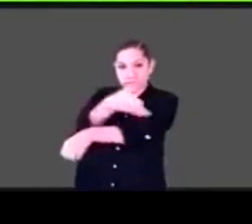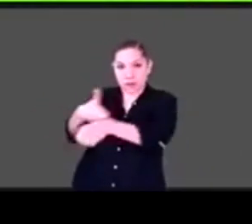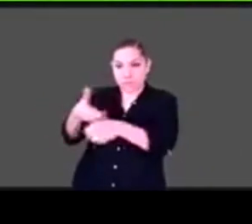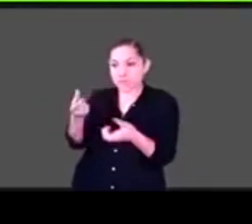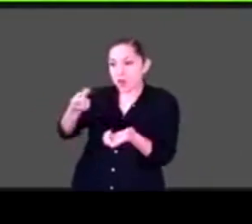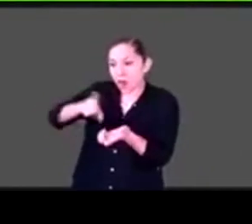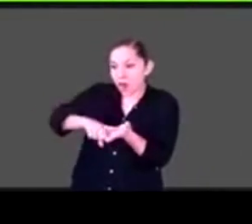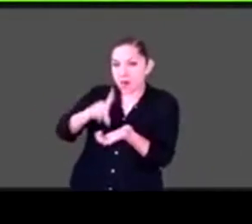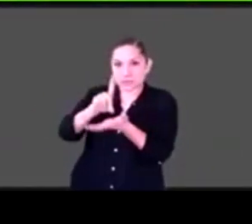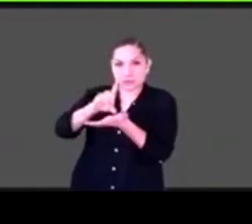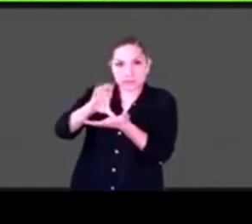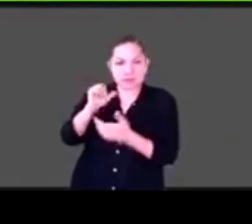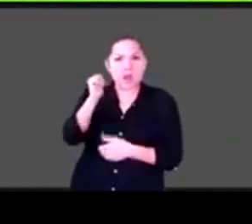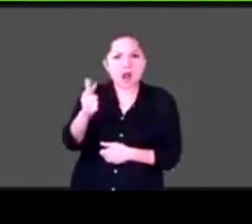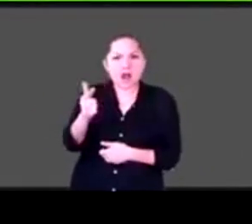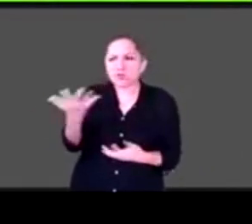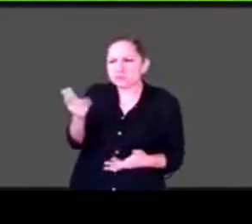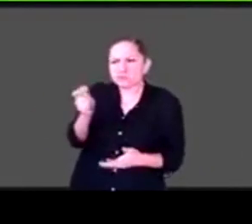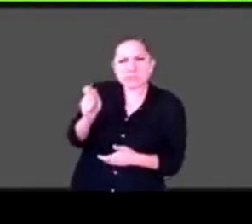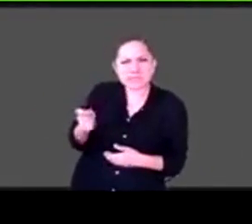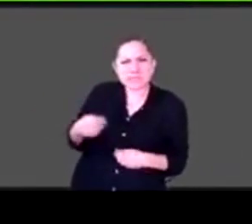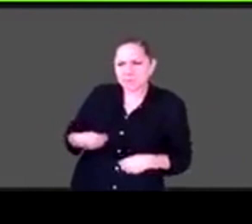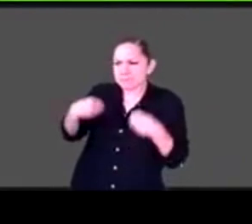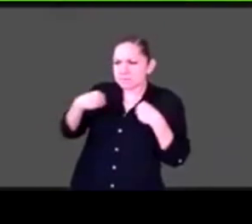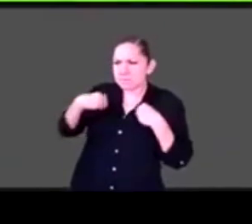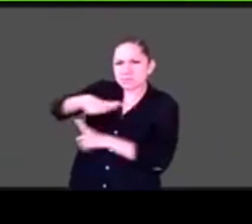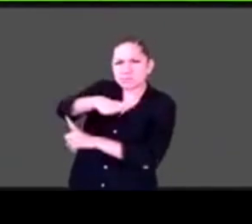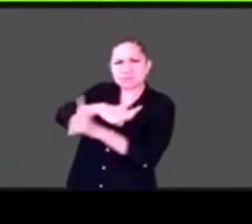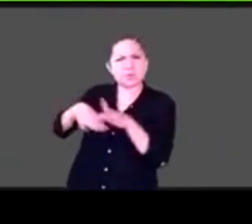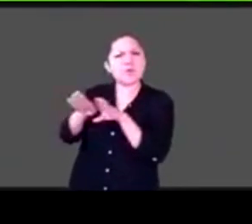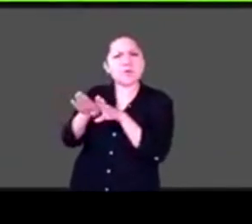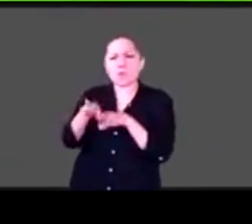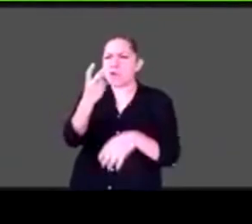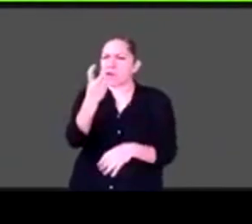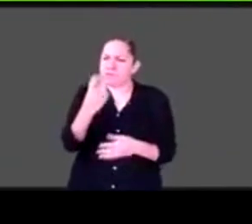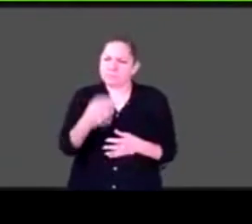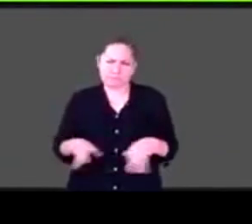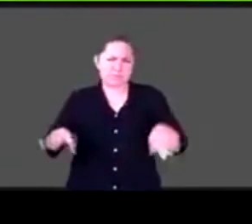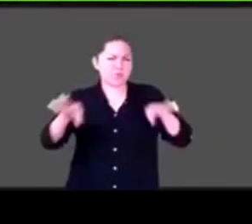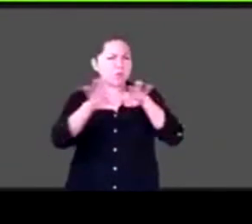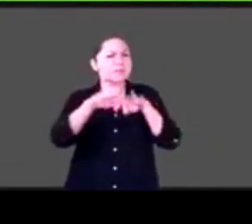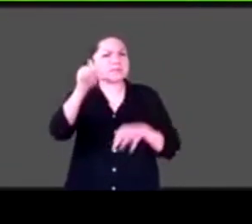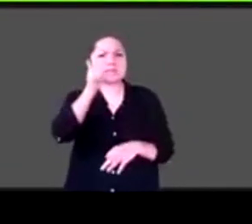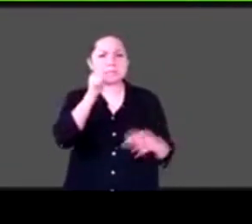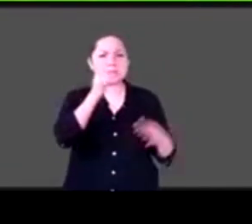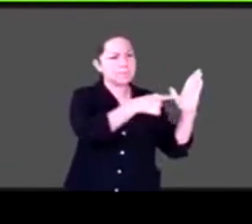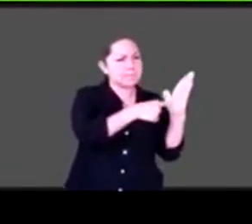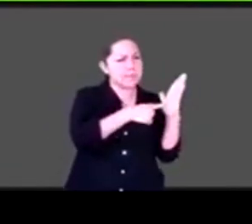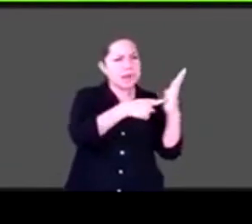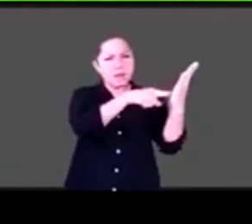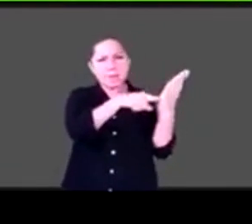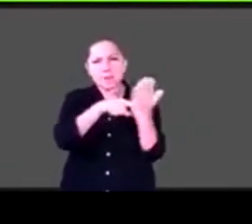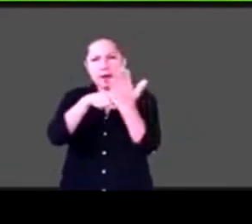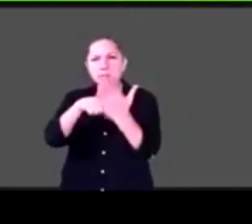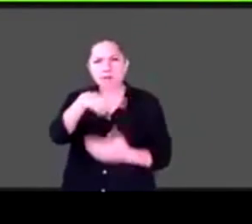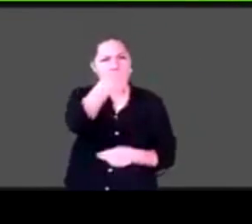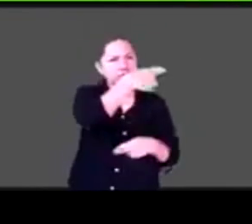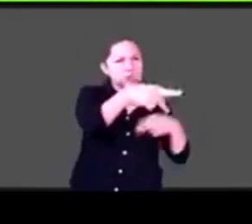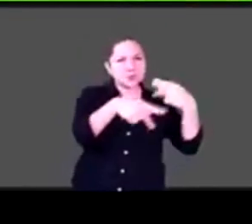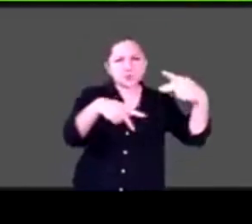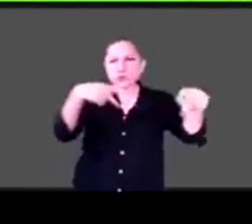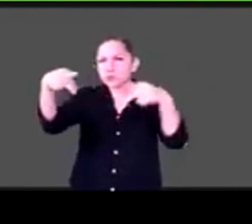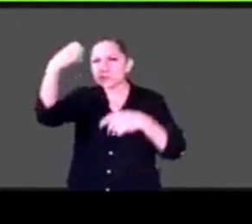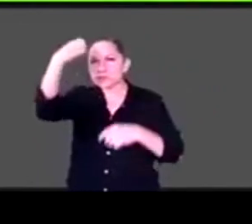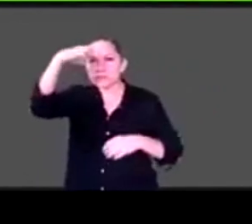asomarse a conocer otras realidades y a poner en contexto otras experiencias para no sentirnos solos en esta crisis, donde nos han obligado un poco a estar solos